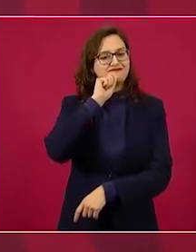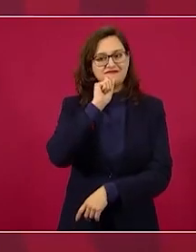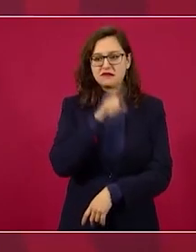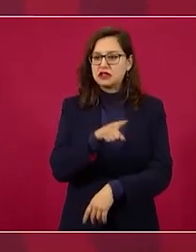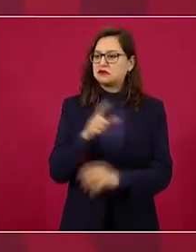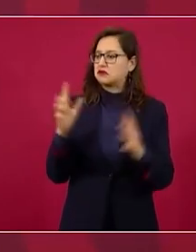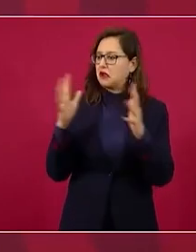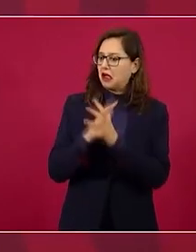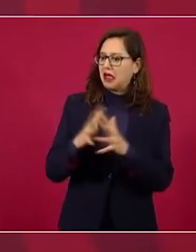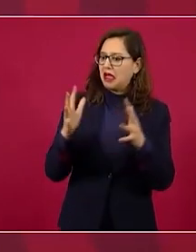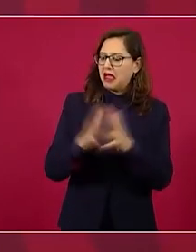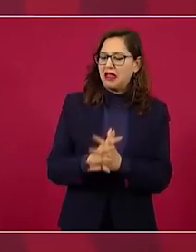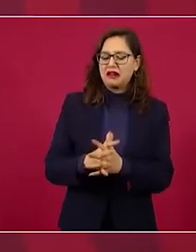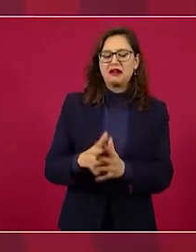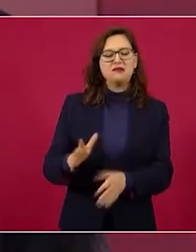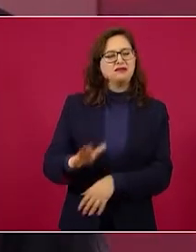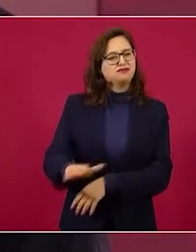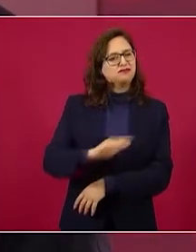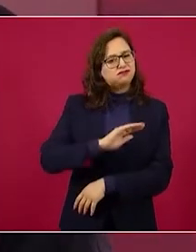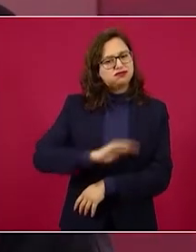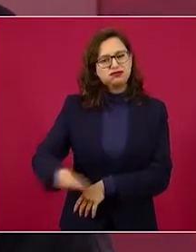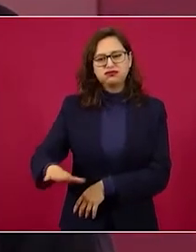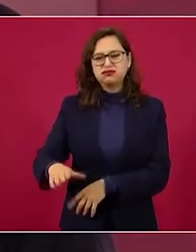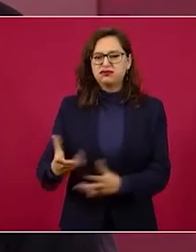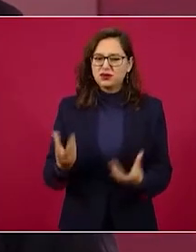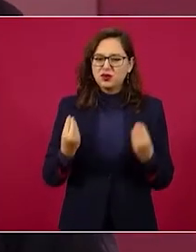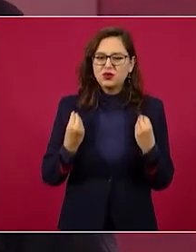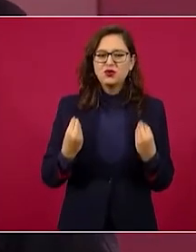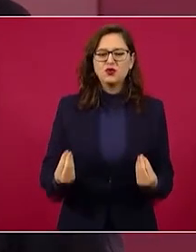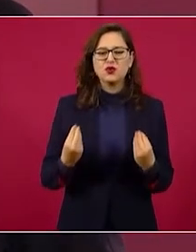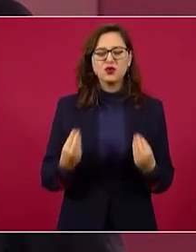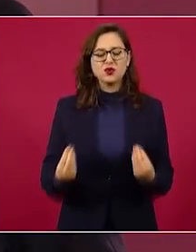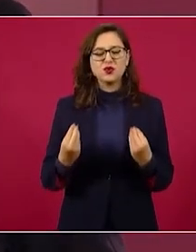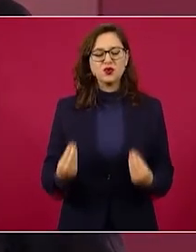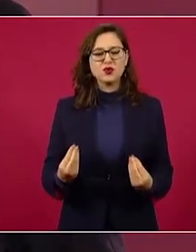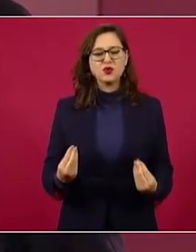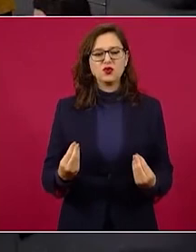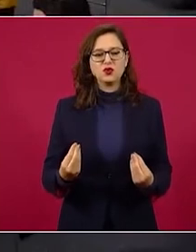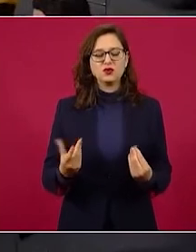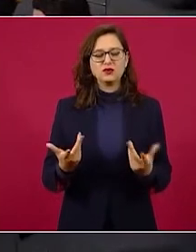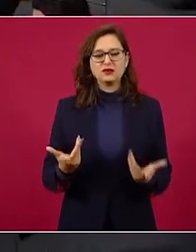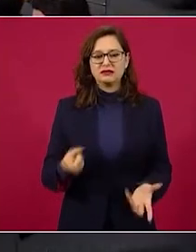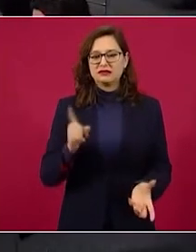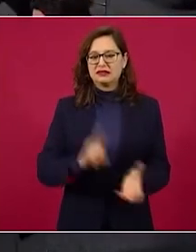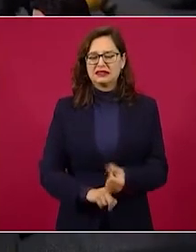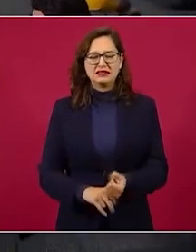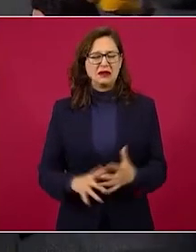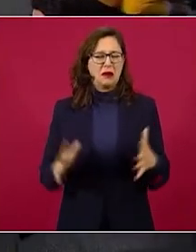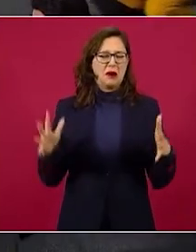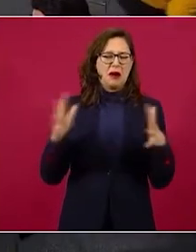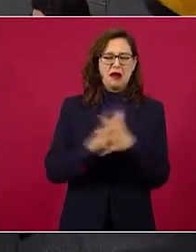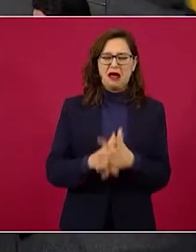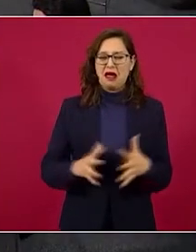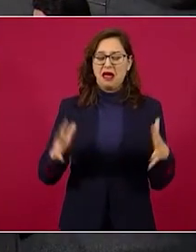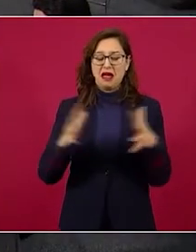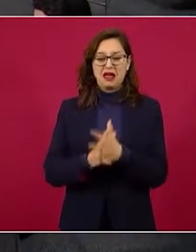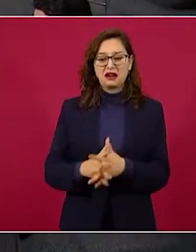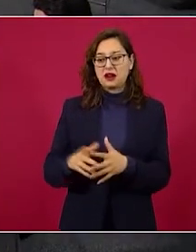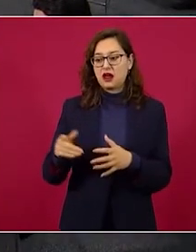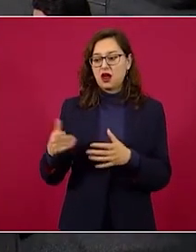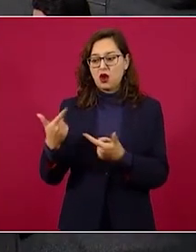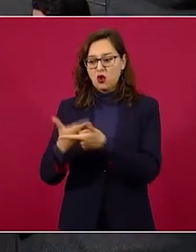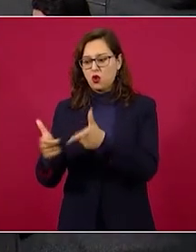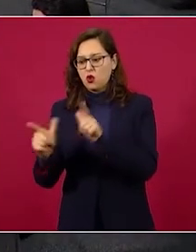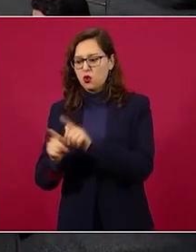llevó a una guerra interna de liberales y conservadores